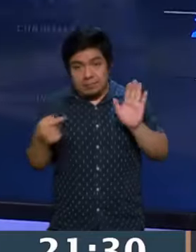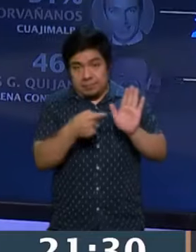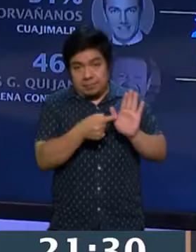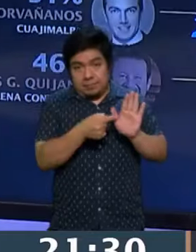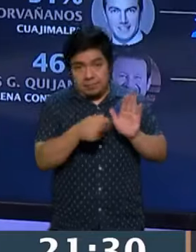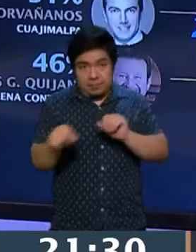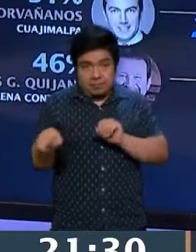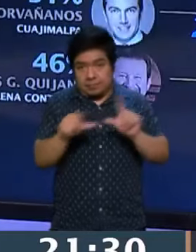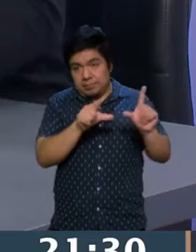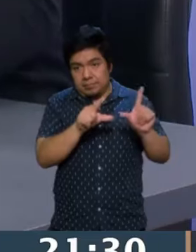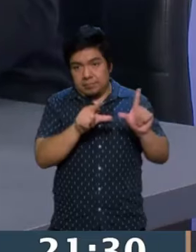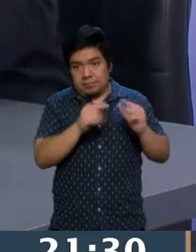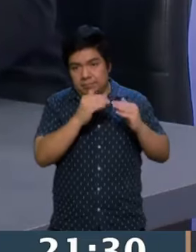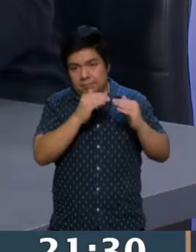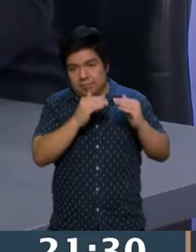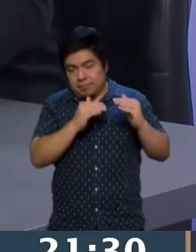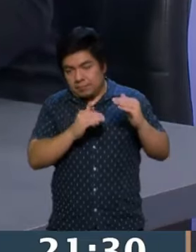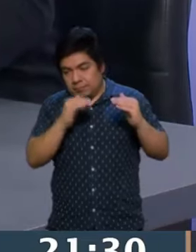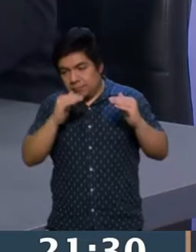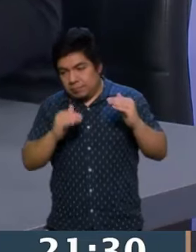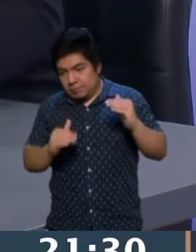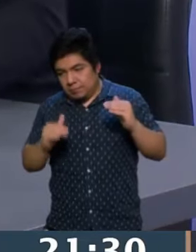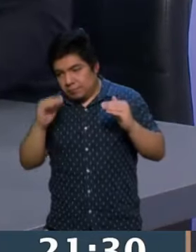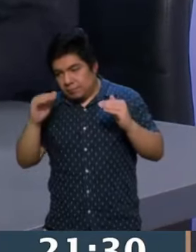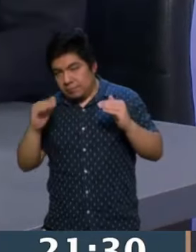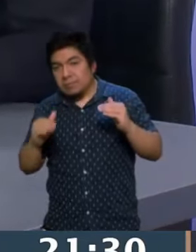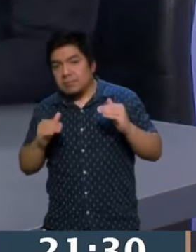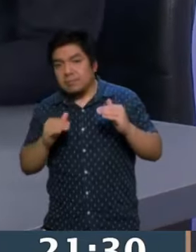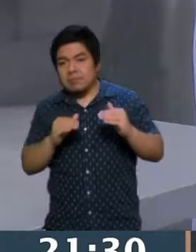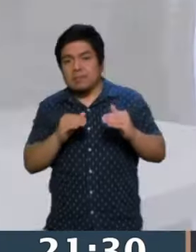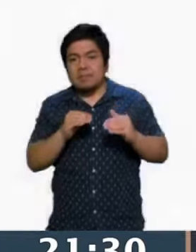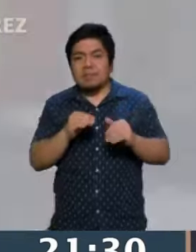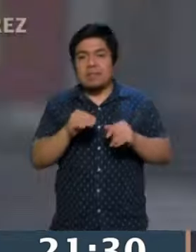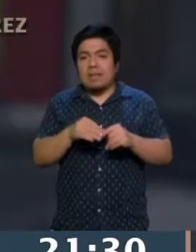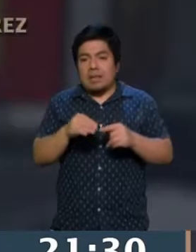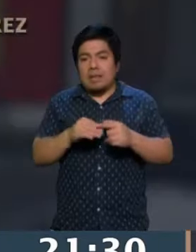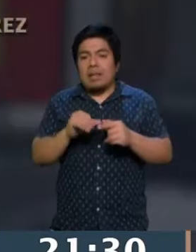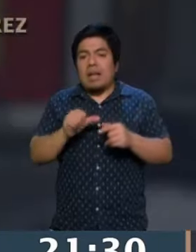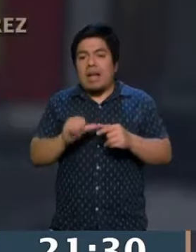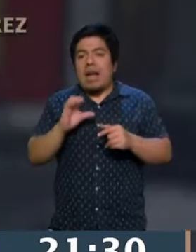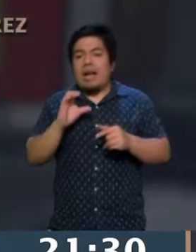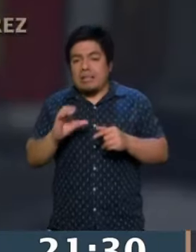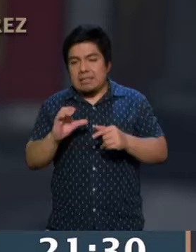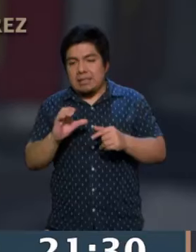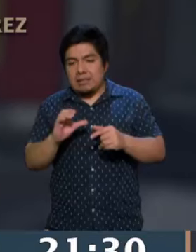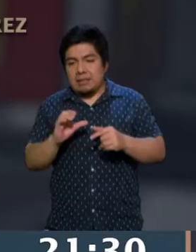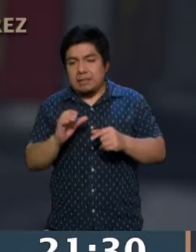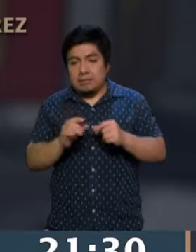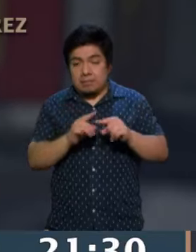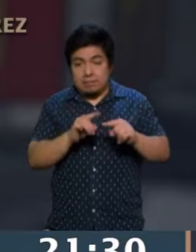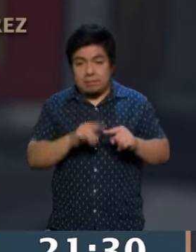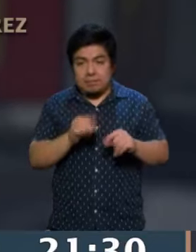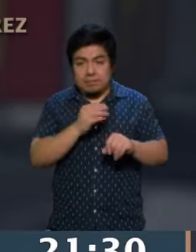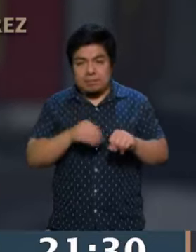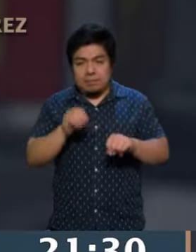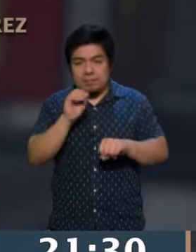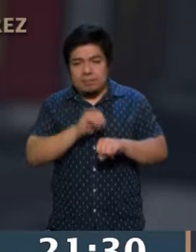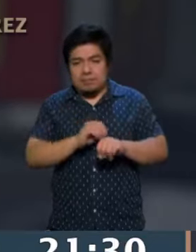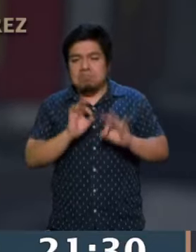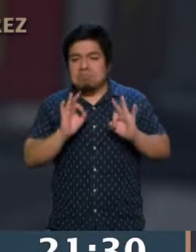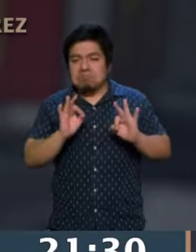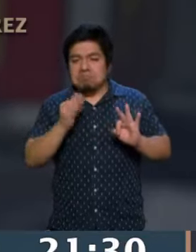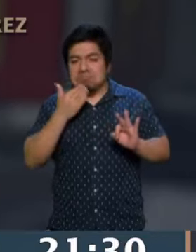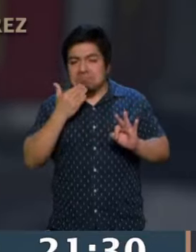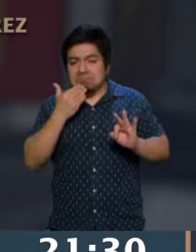meter a full. Y esas son las alcaldías en las que lidera el Partido Acción Nacional con los datos que tú nos diste. Ok, excelente.